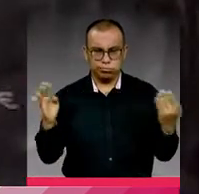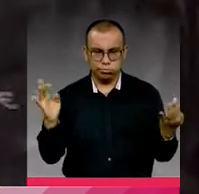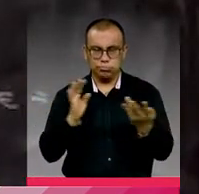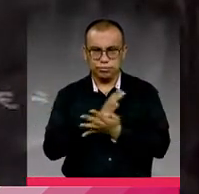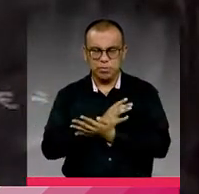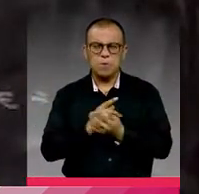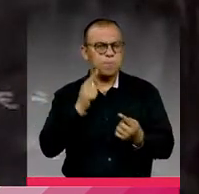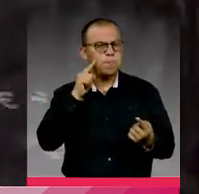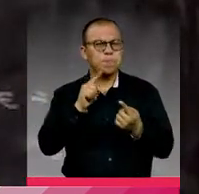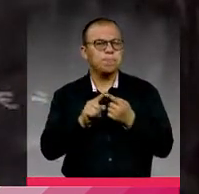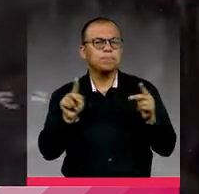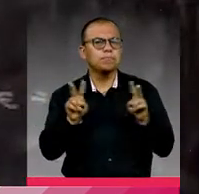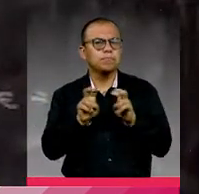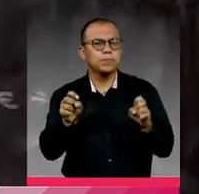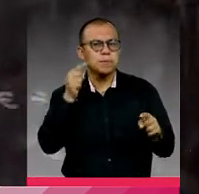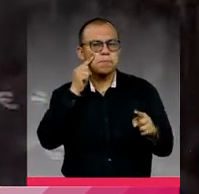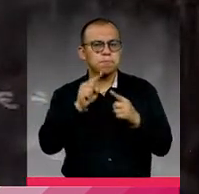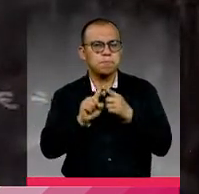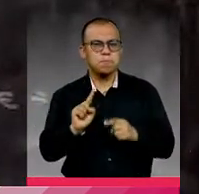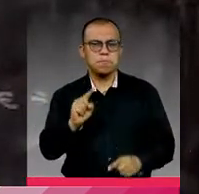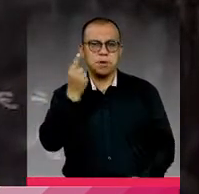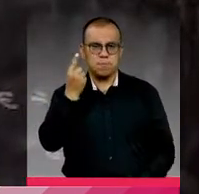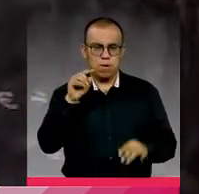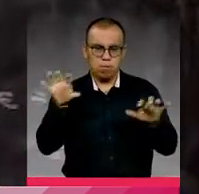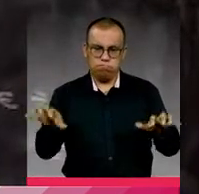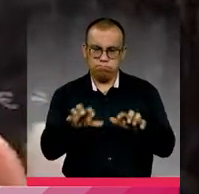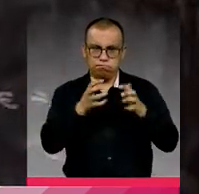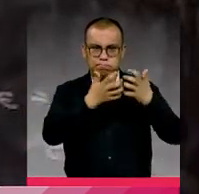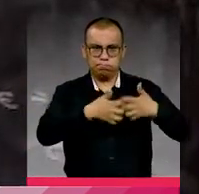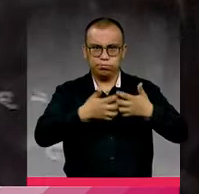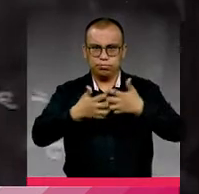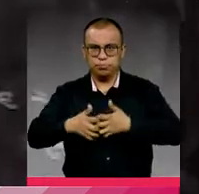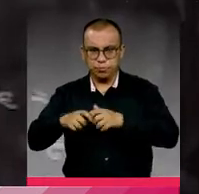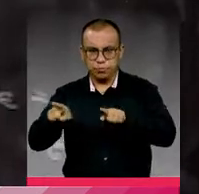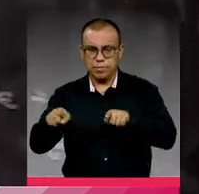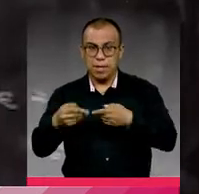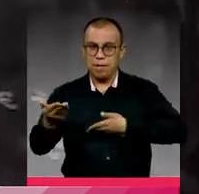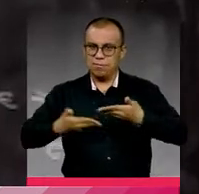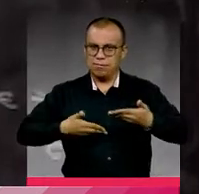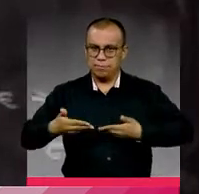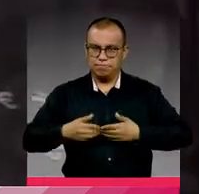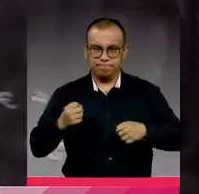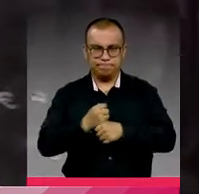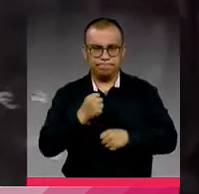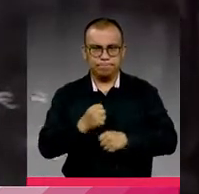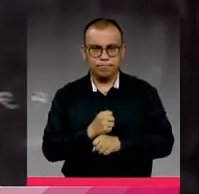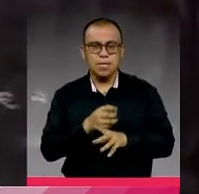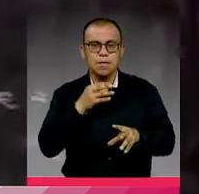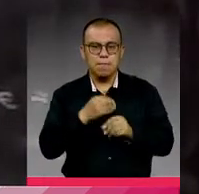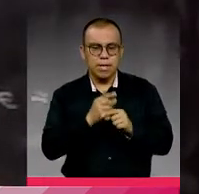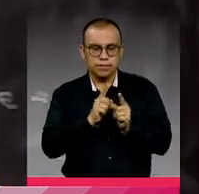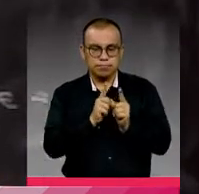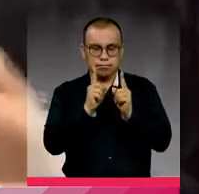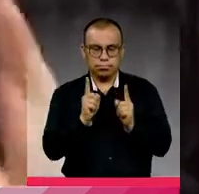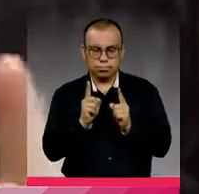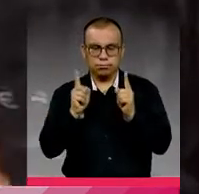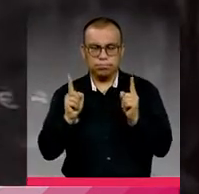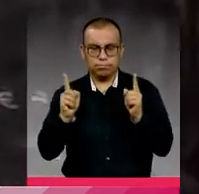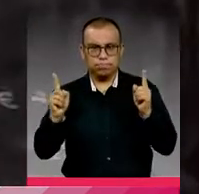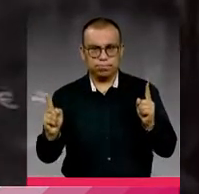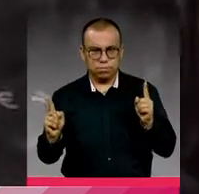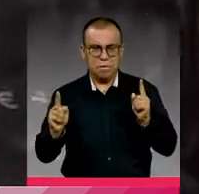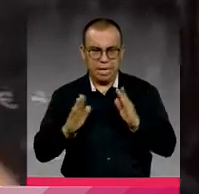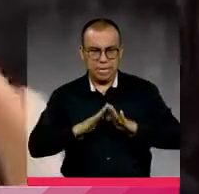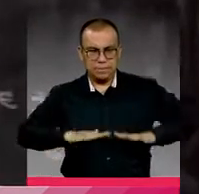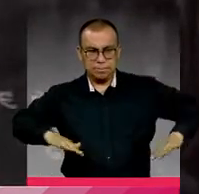precisamente para, primero, garantizar la reactivación económica de algunos espacios. Y segundo, entonces permitir el distanciamiento social en estos puntos